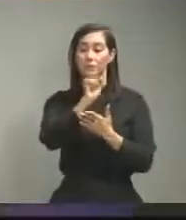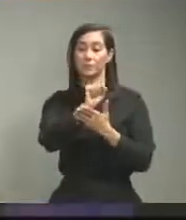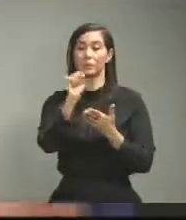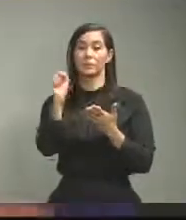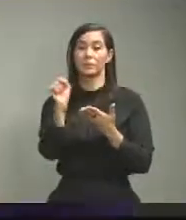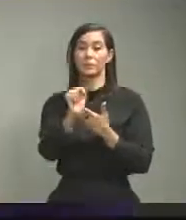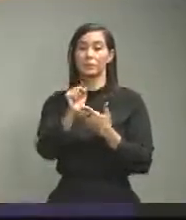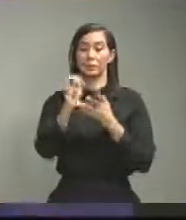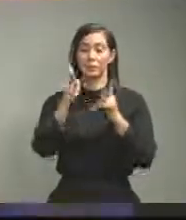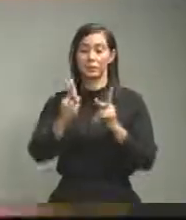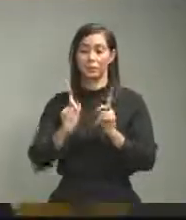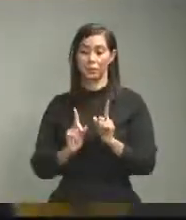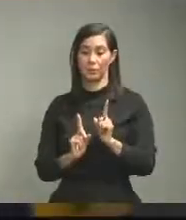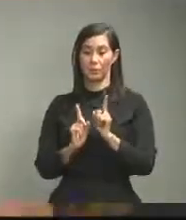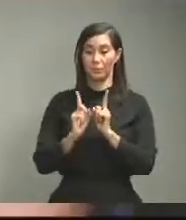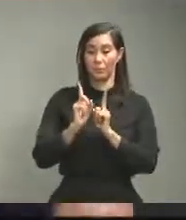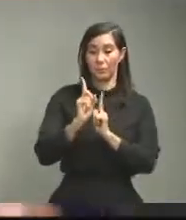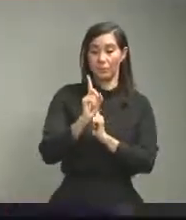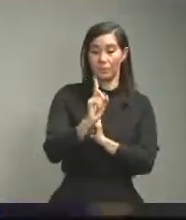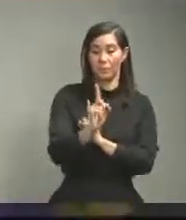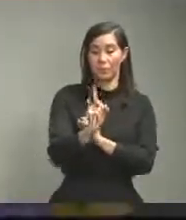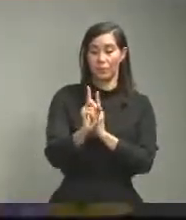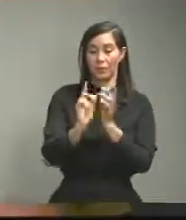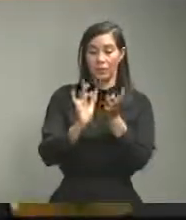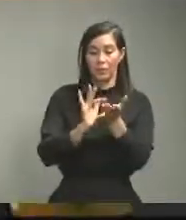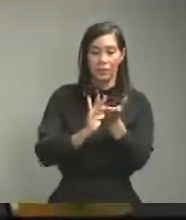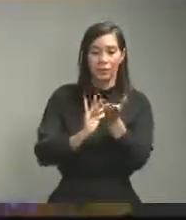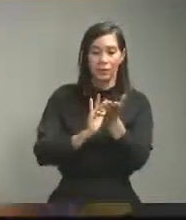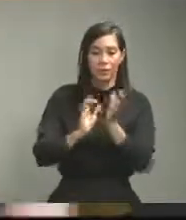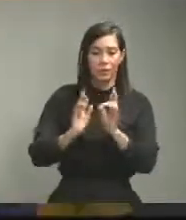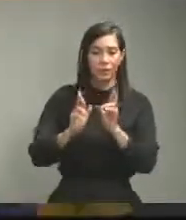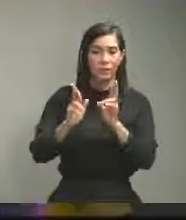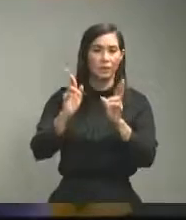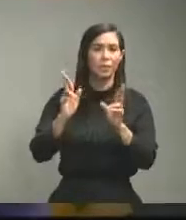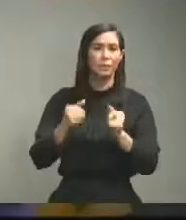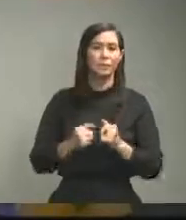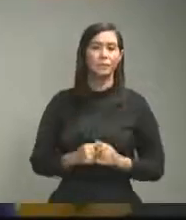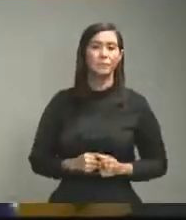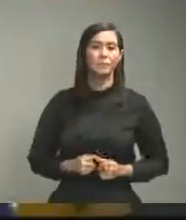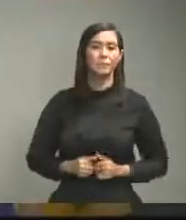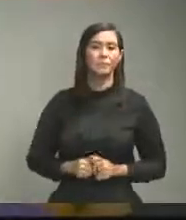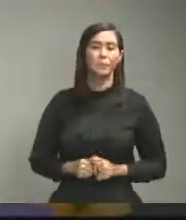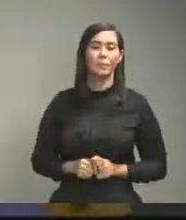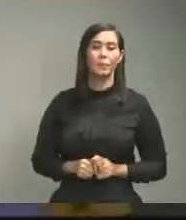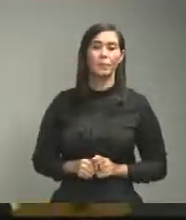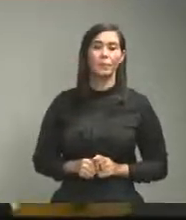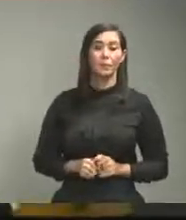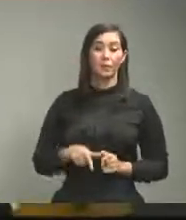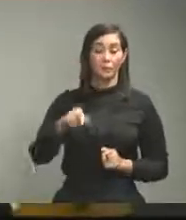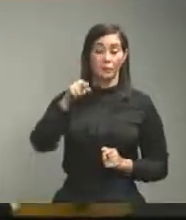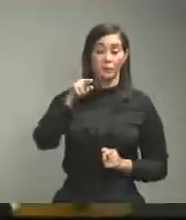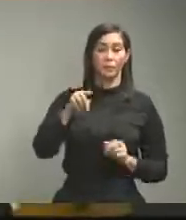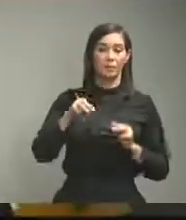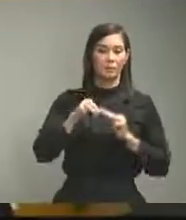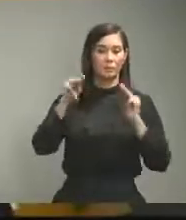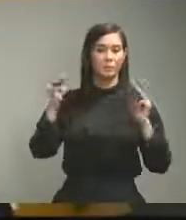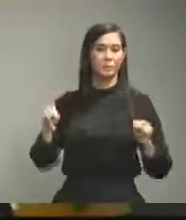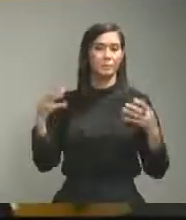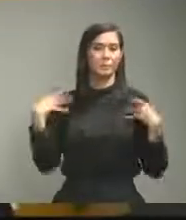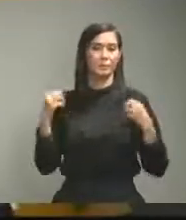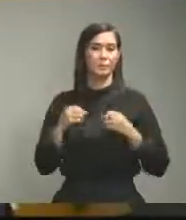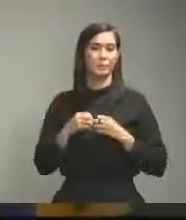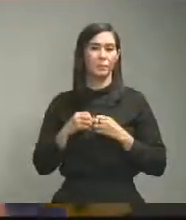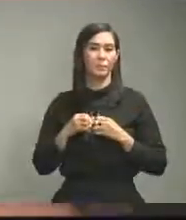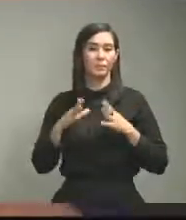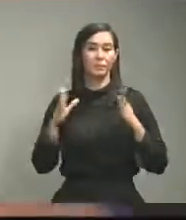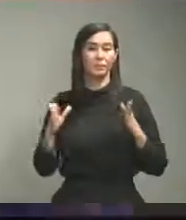pueda acudir básicamente a hacerse la prueba con las condiciones que ustedes ofrecen está el ministerio también preparado